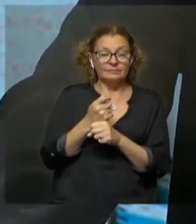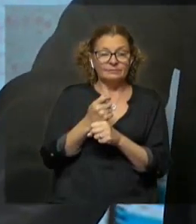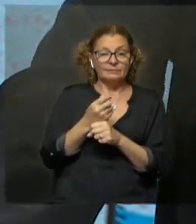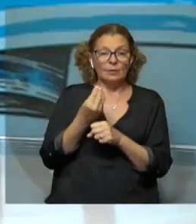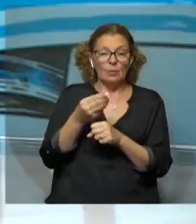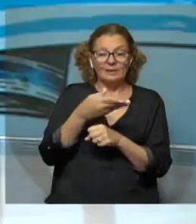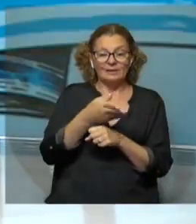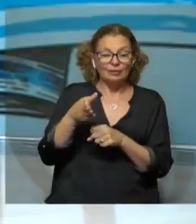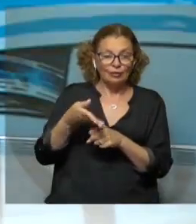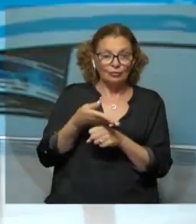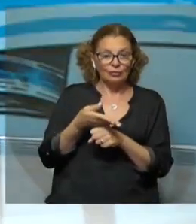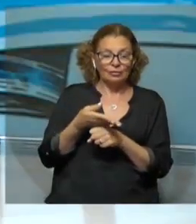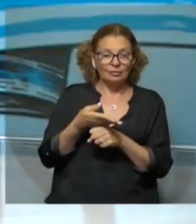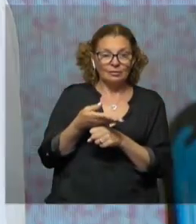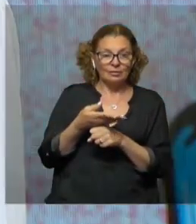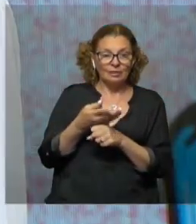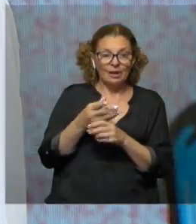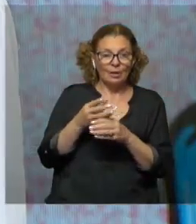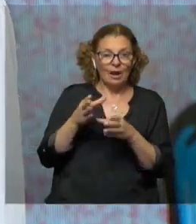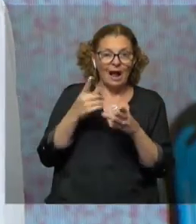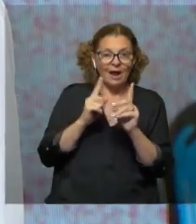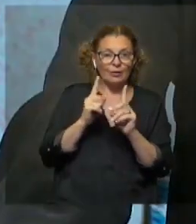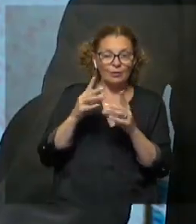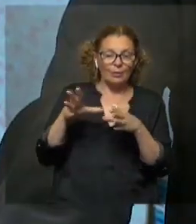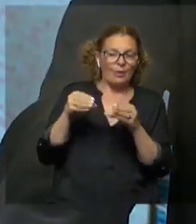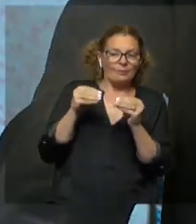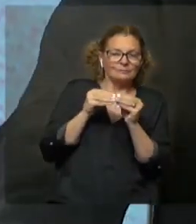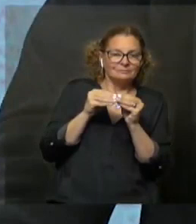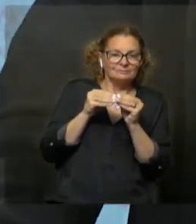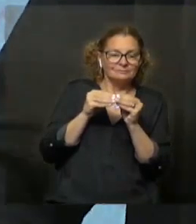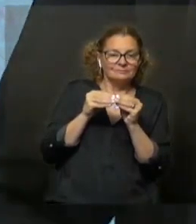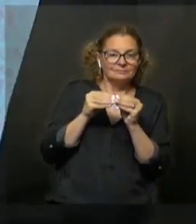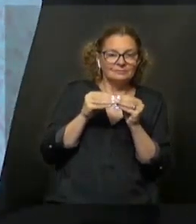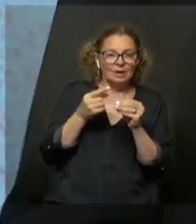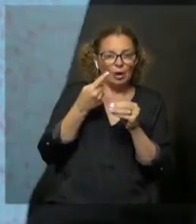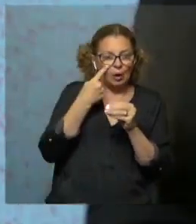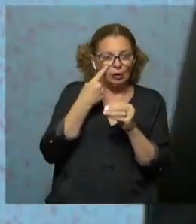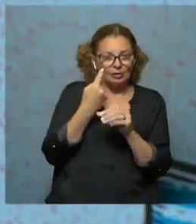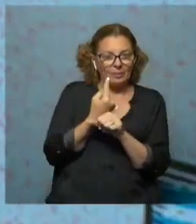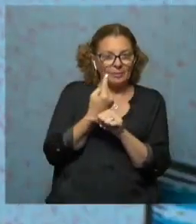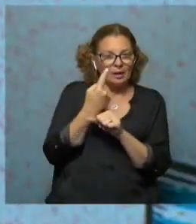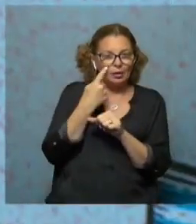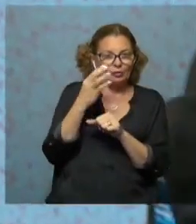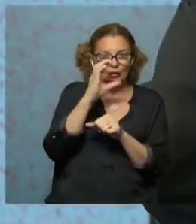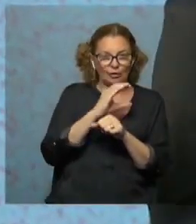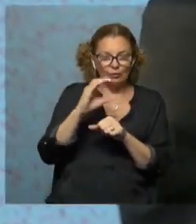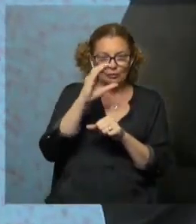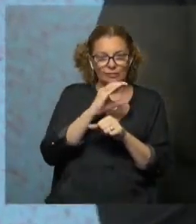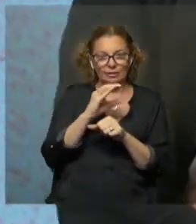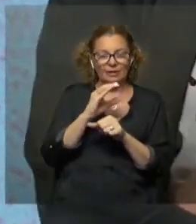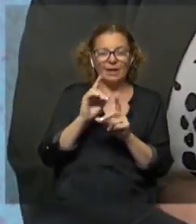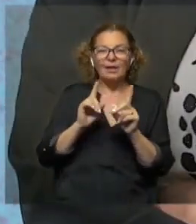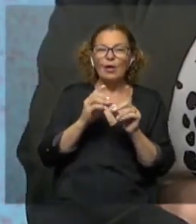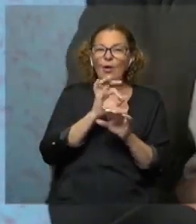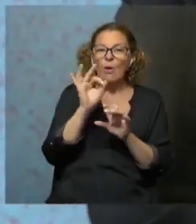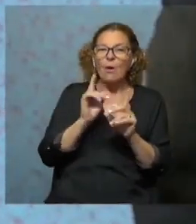¿Cuál de estos, tenés algún apego con alguno? Como que de los primeros que conociste en las curiosidades, o algo